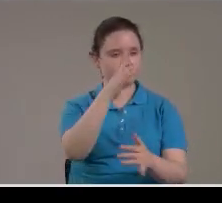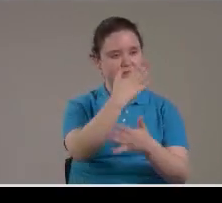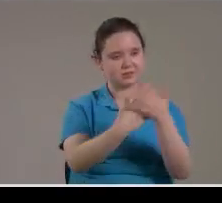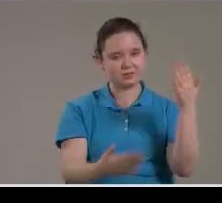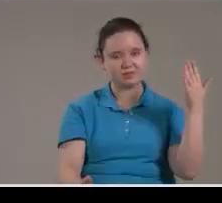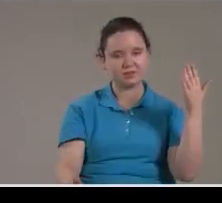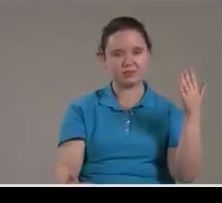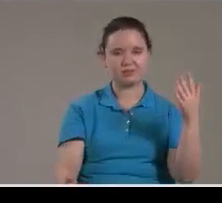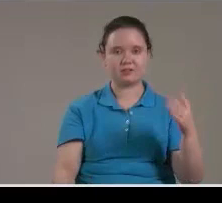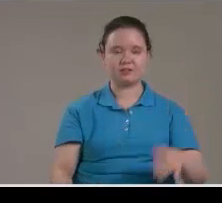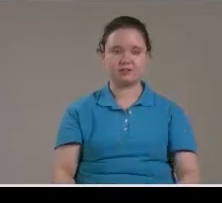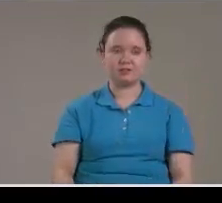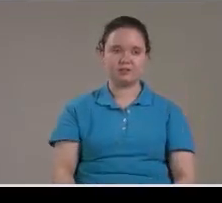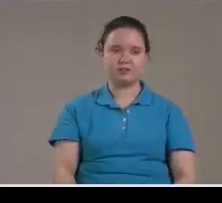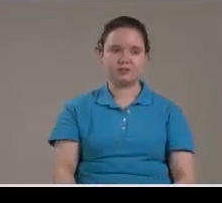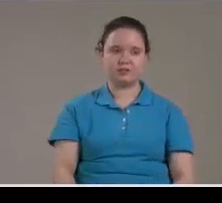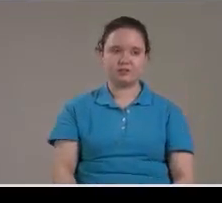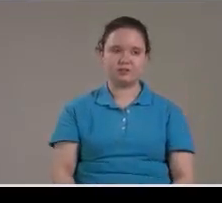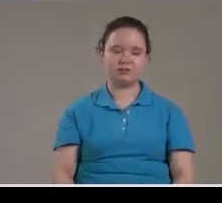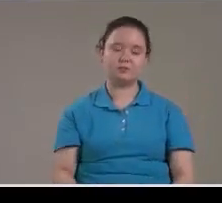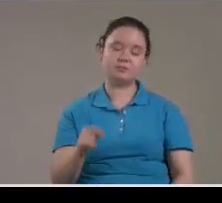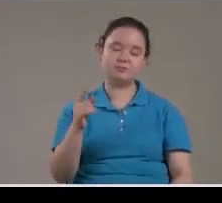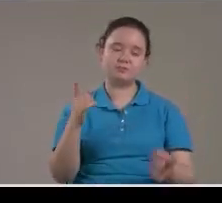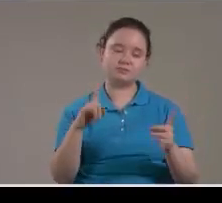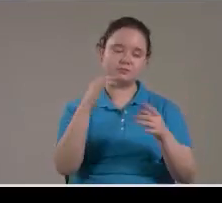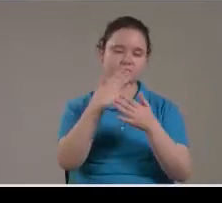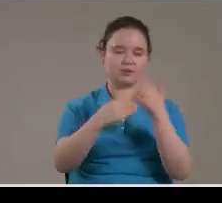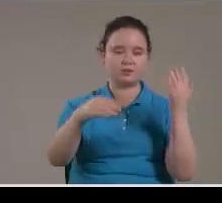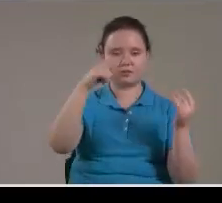se llevaron Fue el tecnón